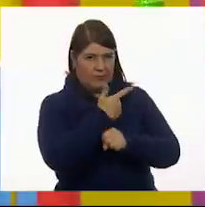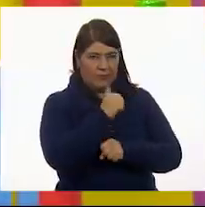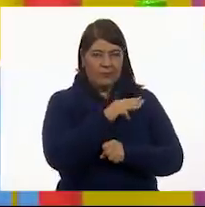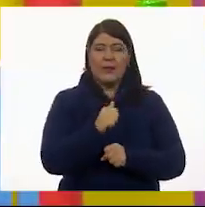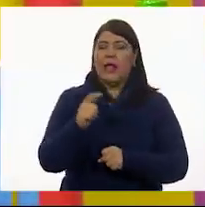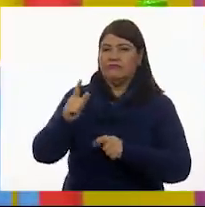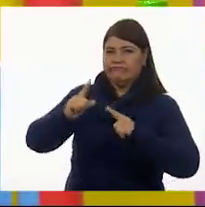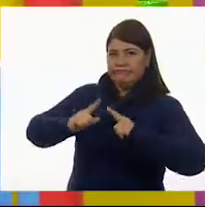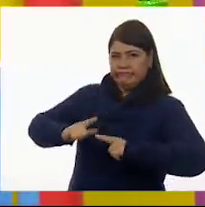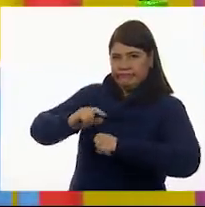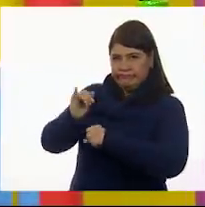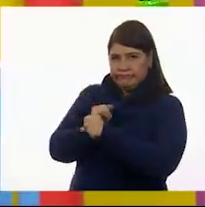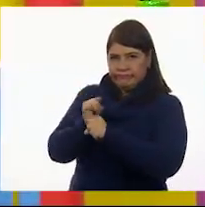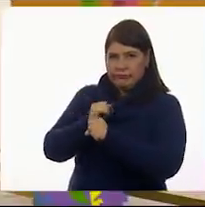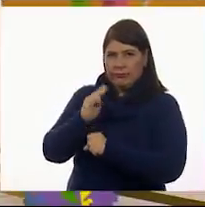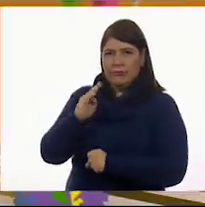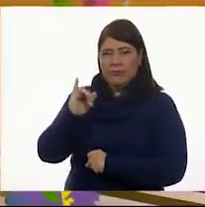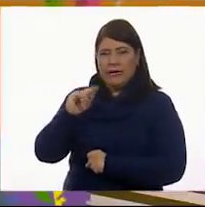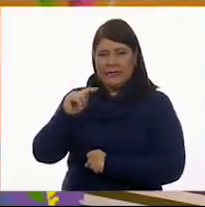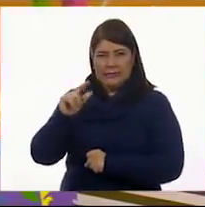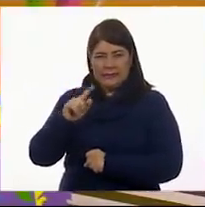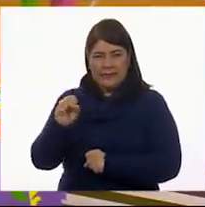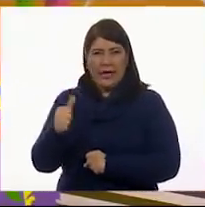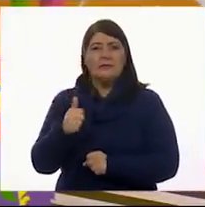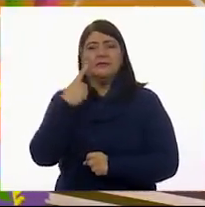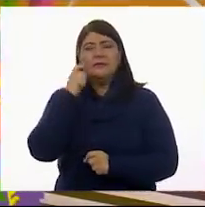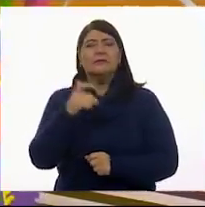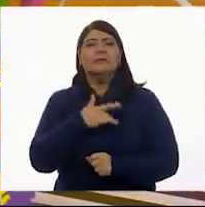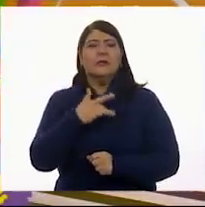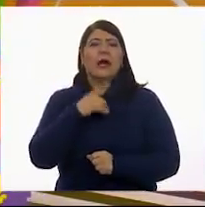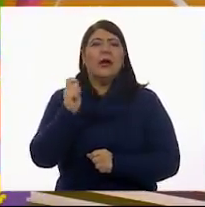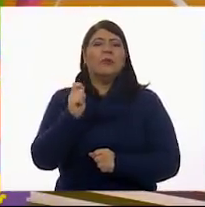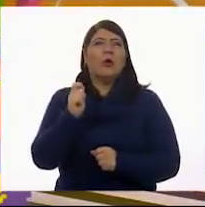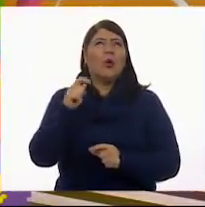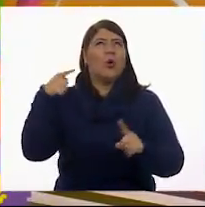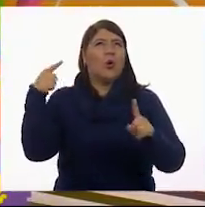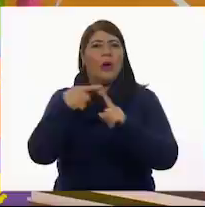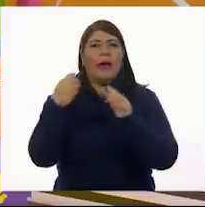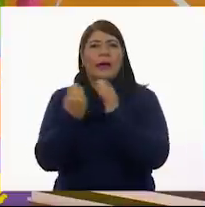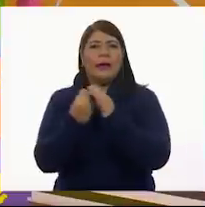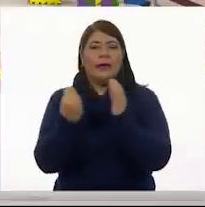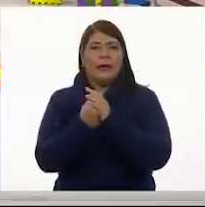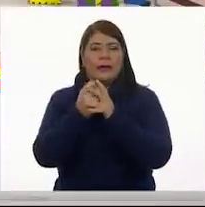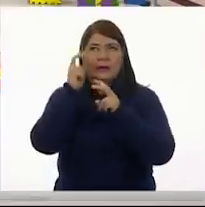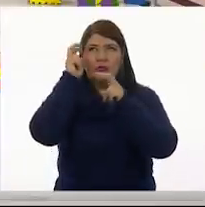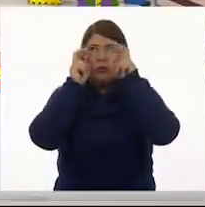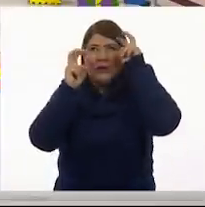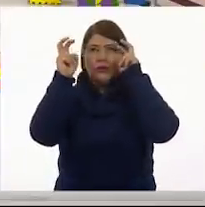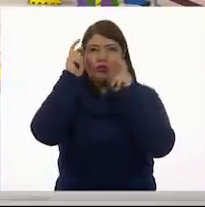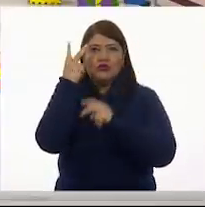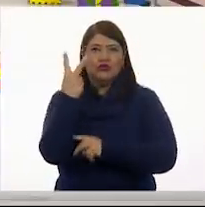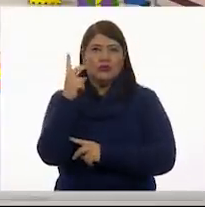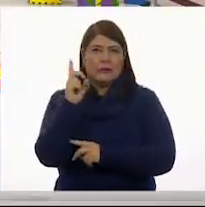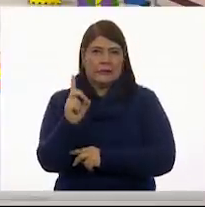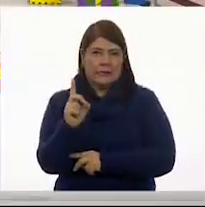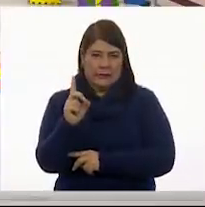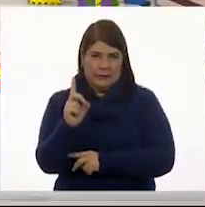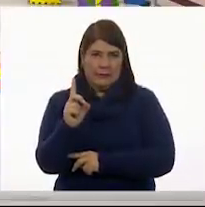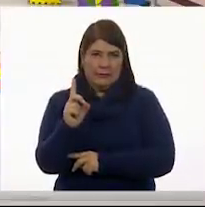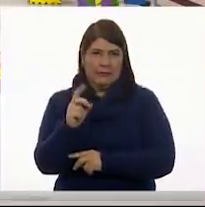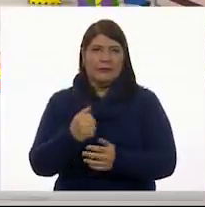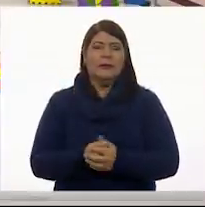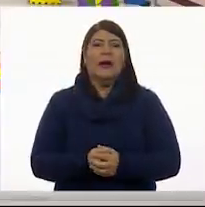El día de hoy nuestra clase se llama Los Sueños Bidimensionales. Será interesante la clase del día de hoy.